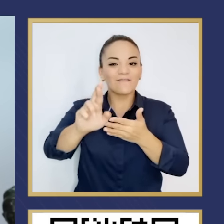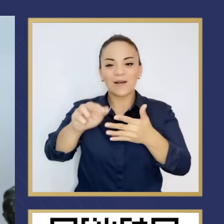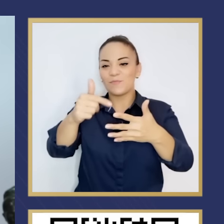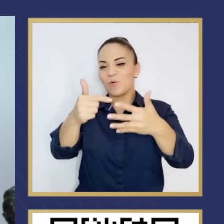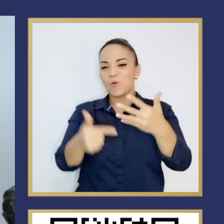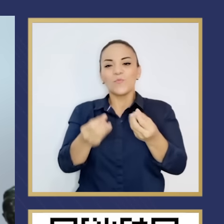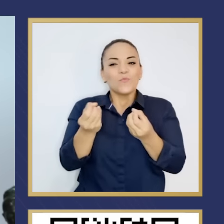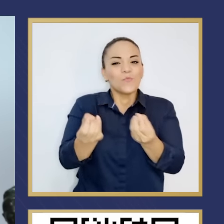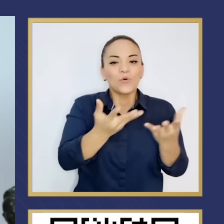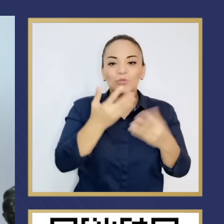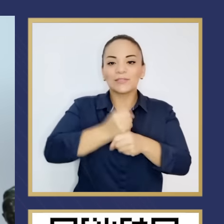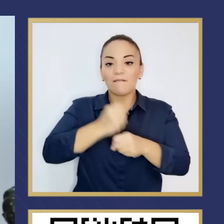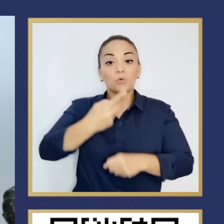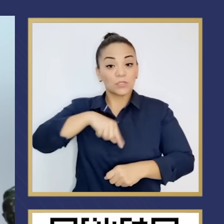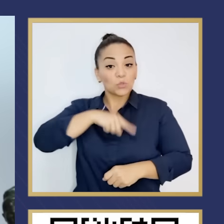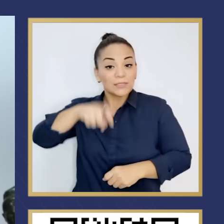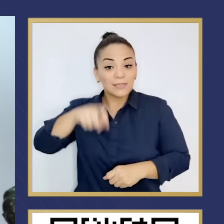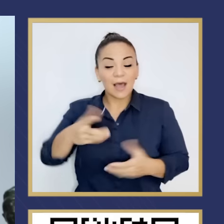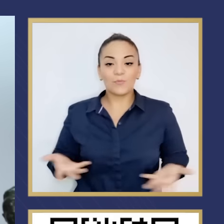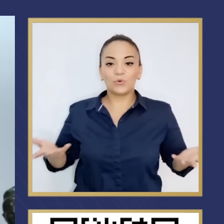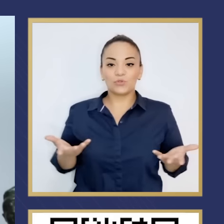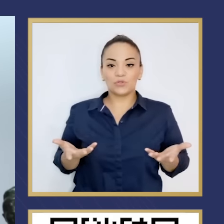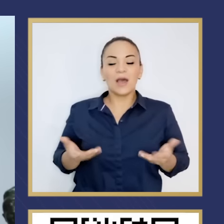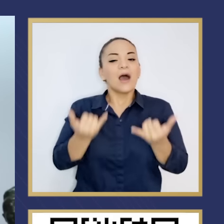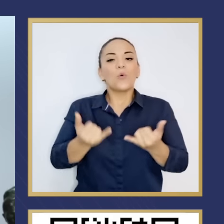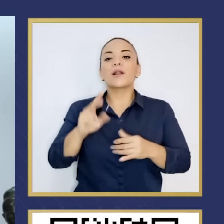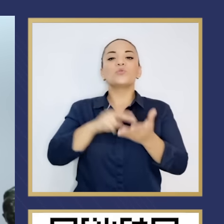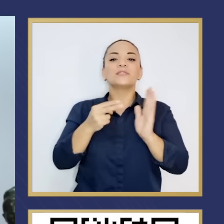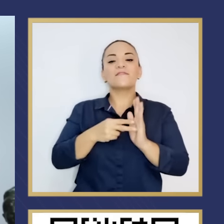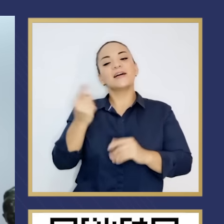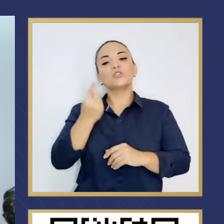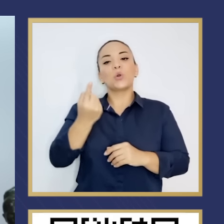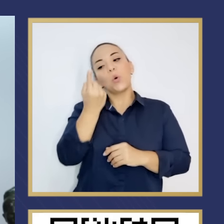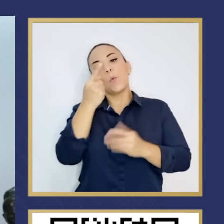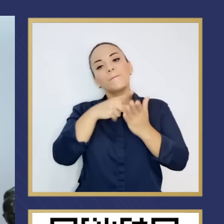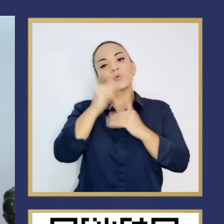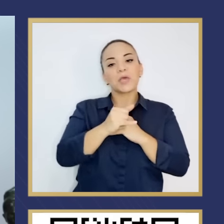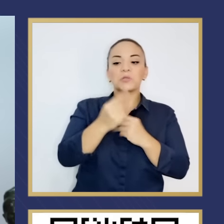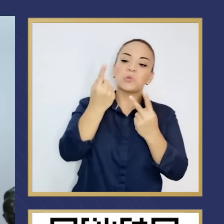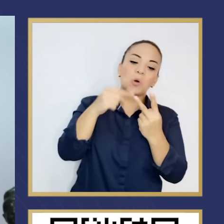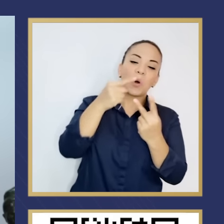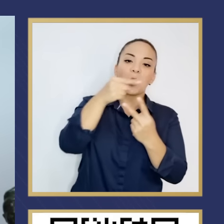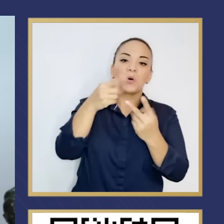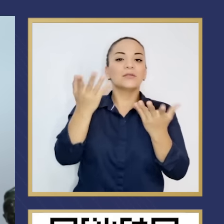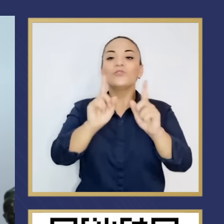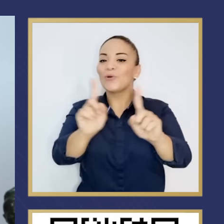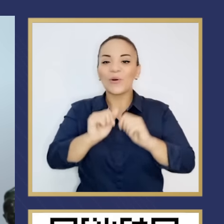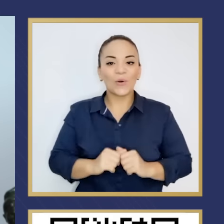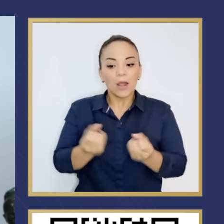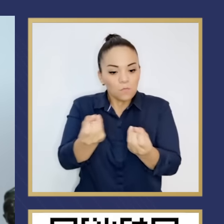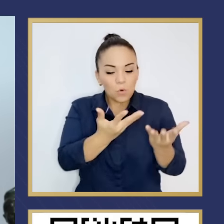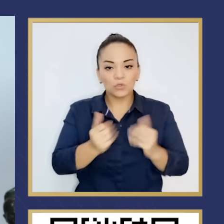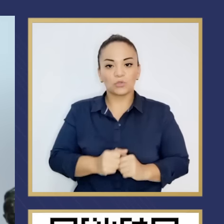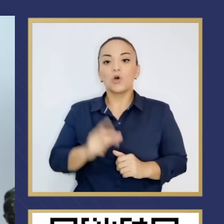todas las obras que ocupamos. Esto ya no se trata de solo un proyecto o dos. Ya no se trata